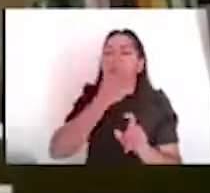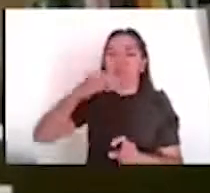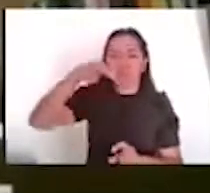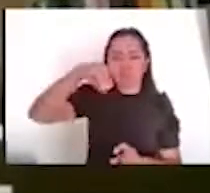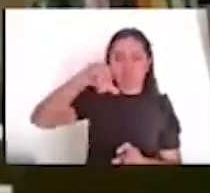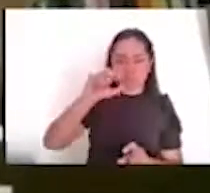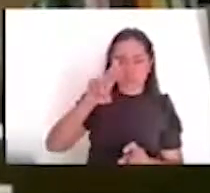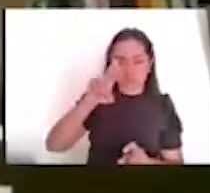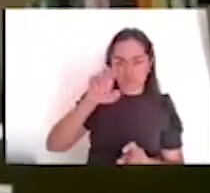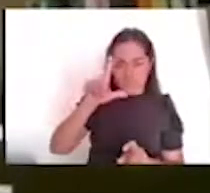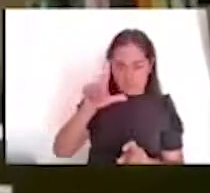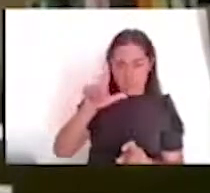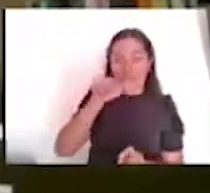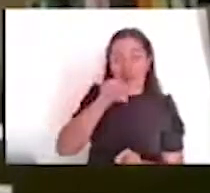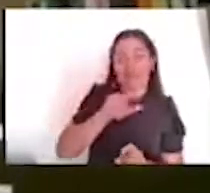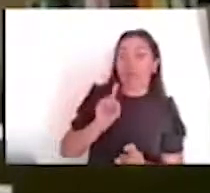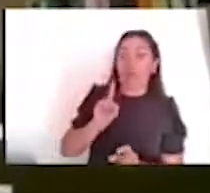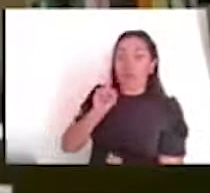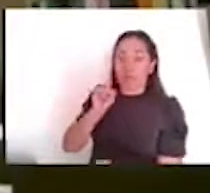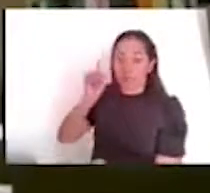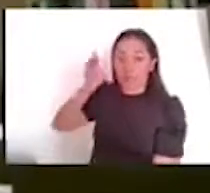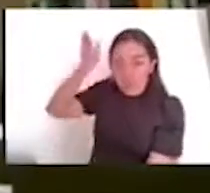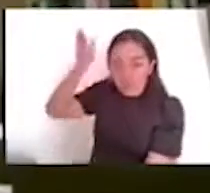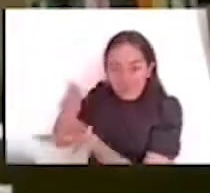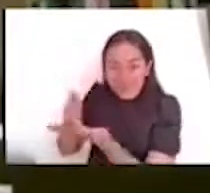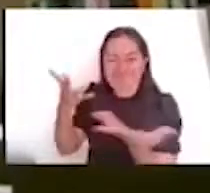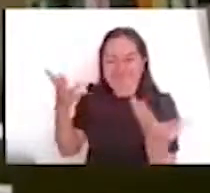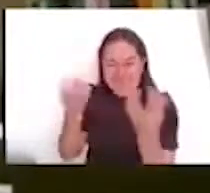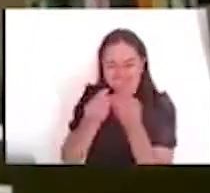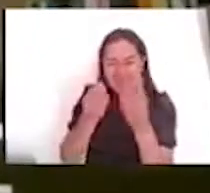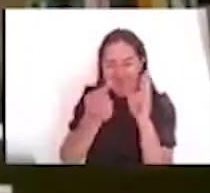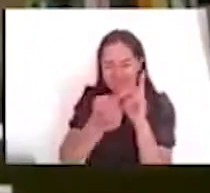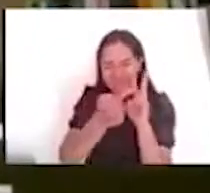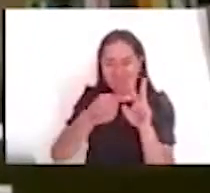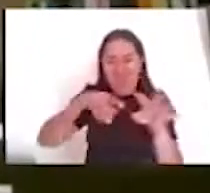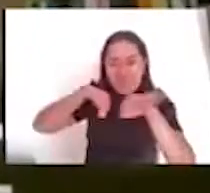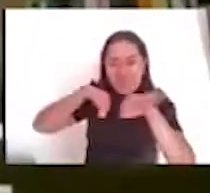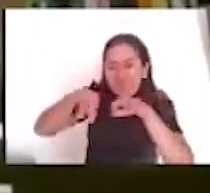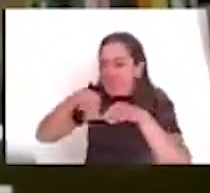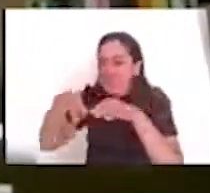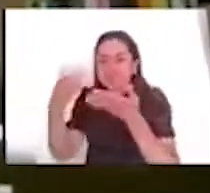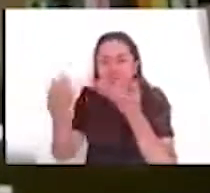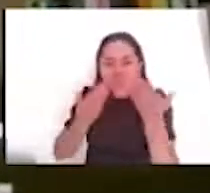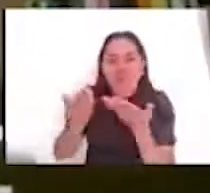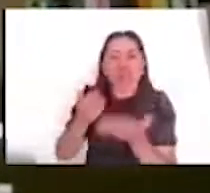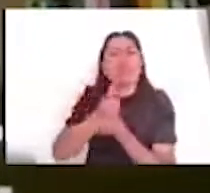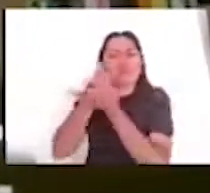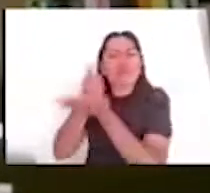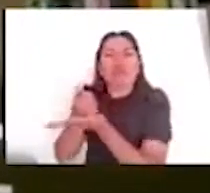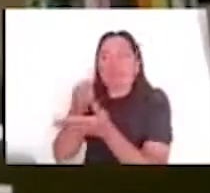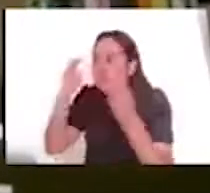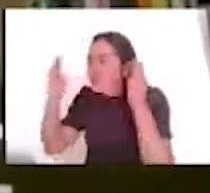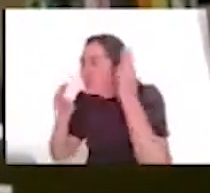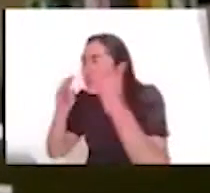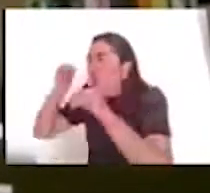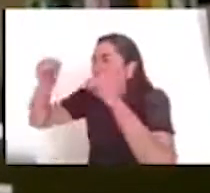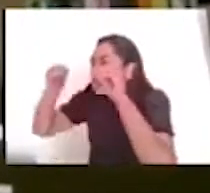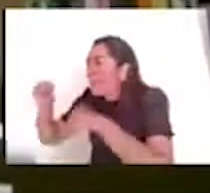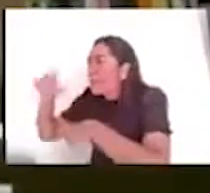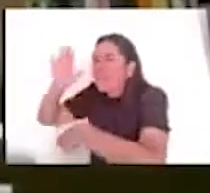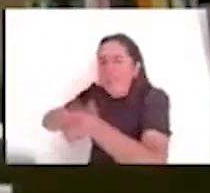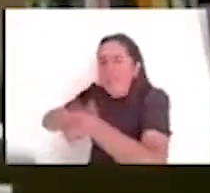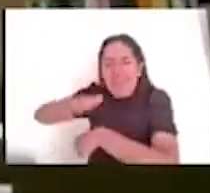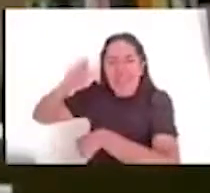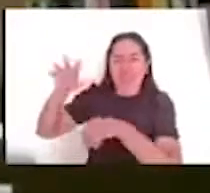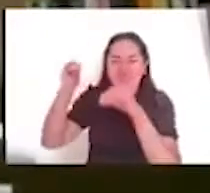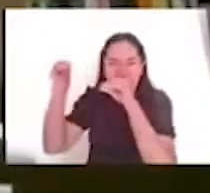Museo Nacional, y contribuyeron, él contribuyó mucho, y, también, en el desarrollo del Museo, del Museo Nacional, ¿no? Que son, pues,